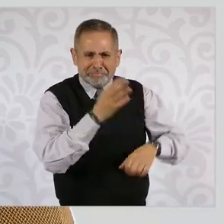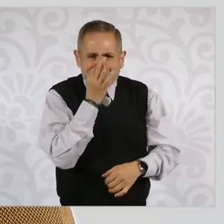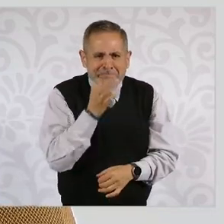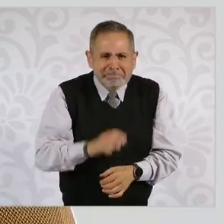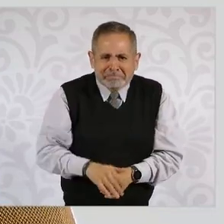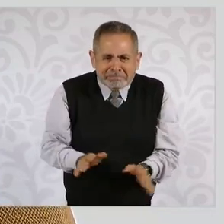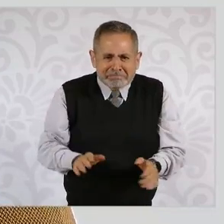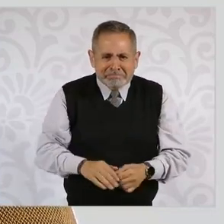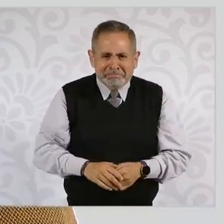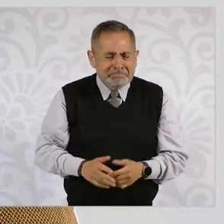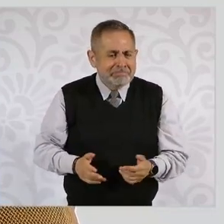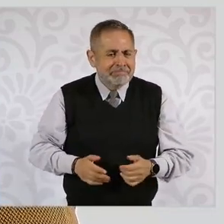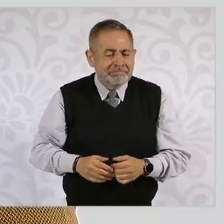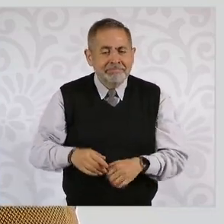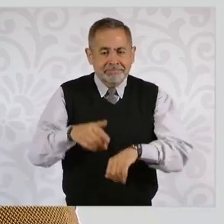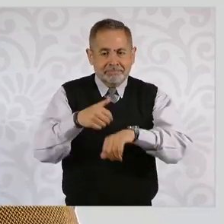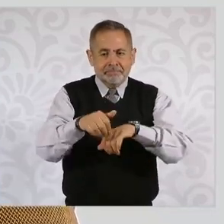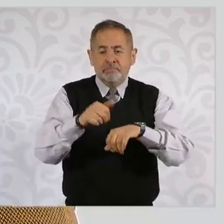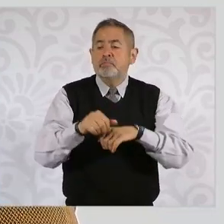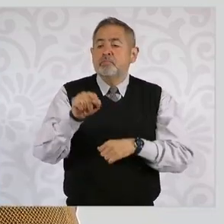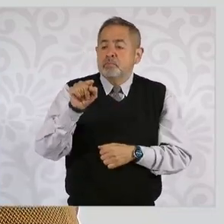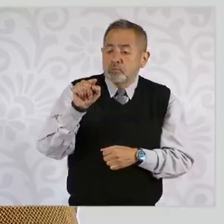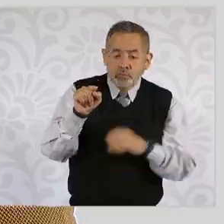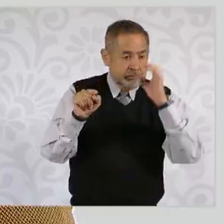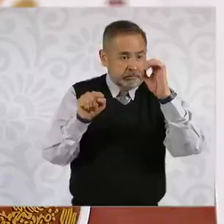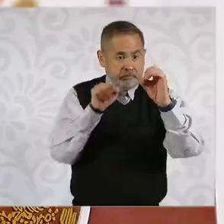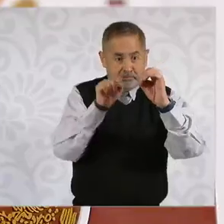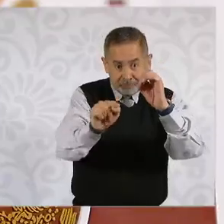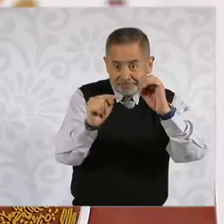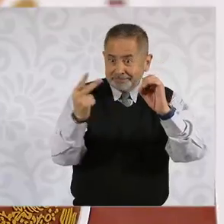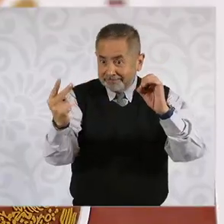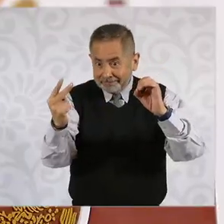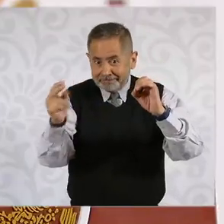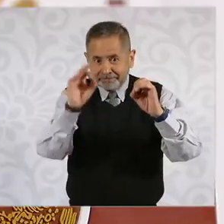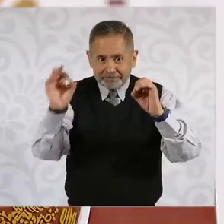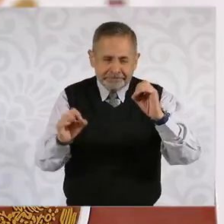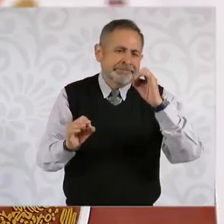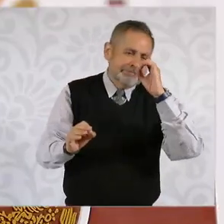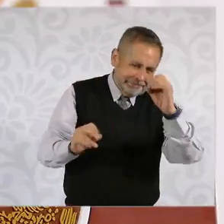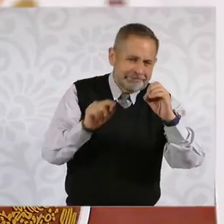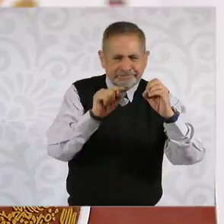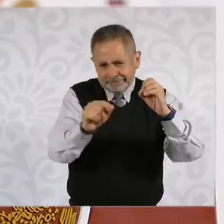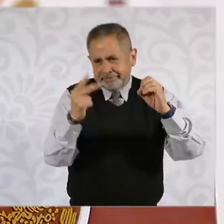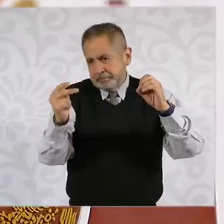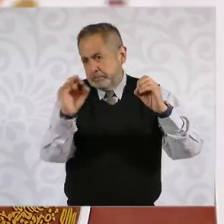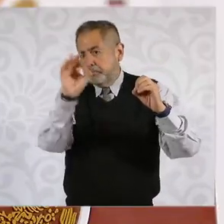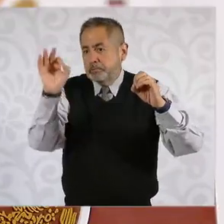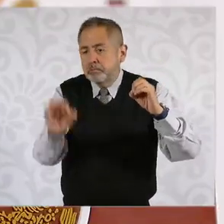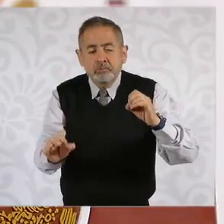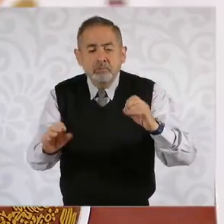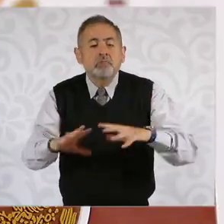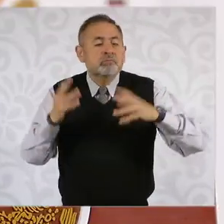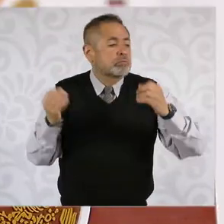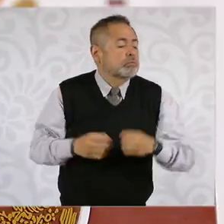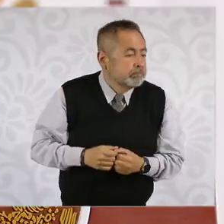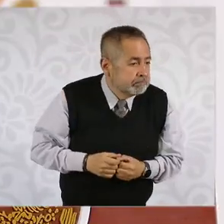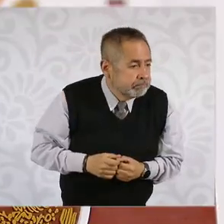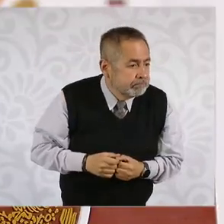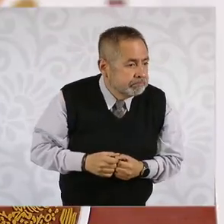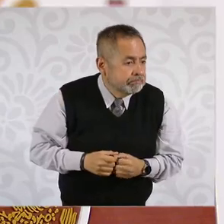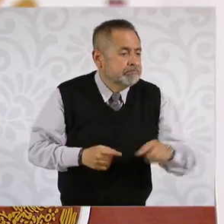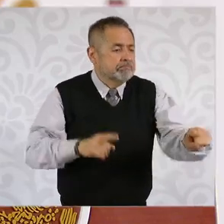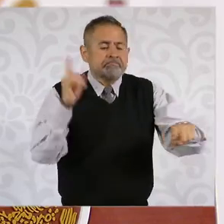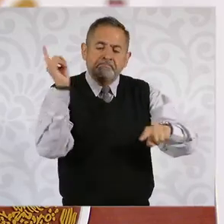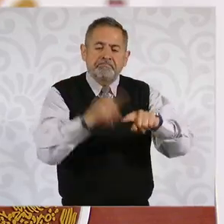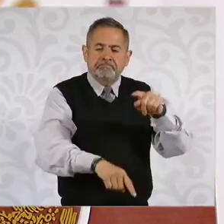El punto 2 por ciento del total o cero punto 2 por ciento del total recibió una